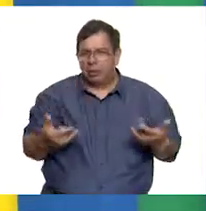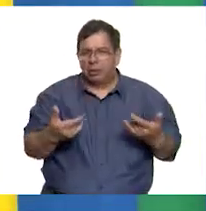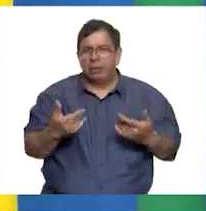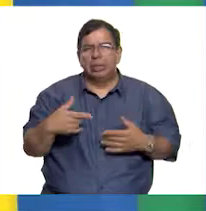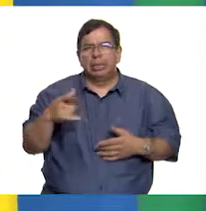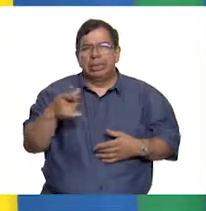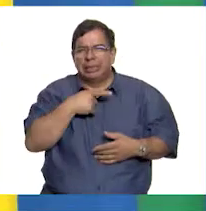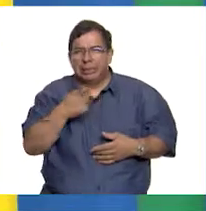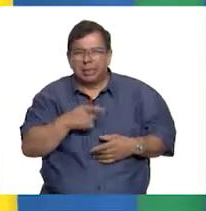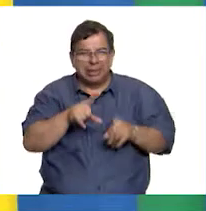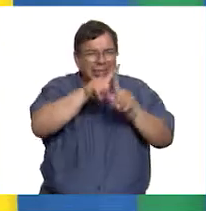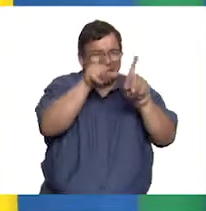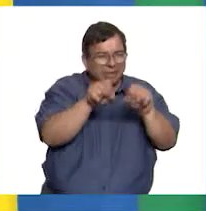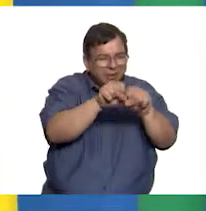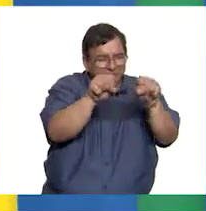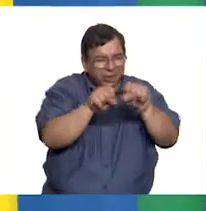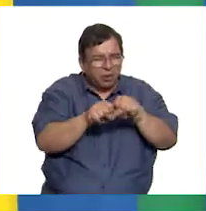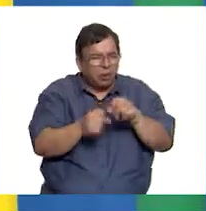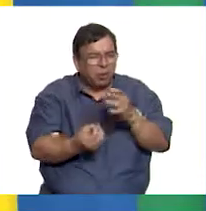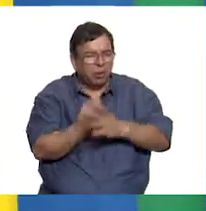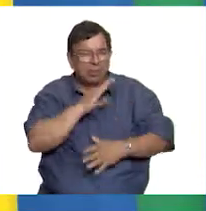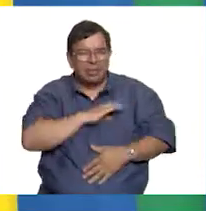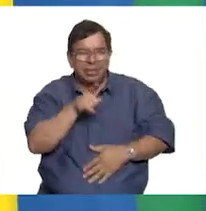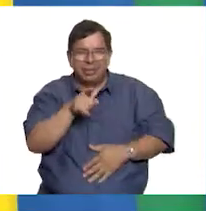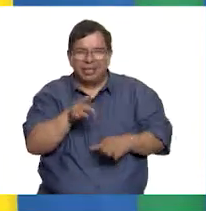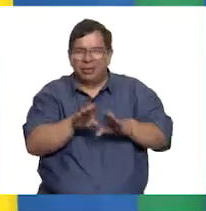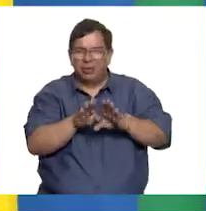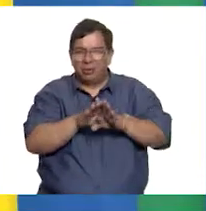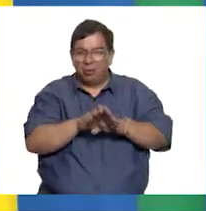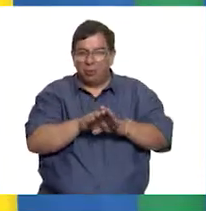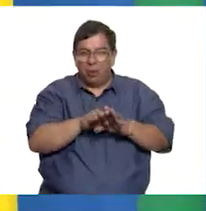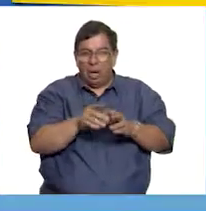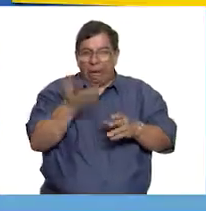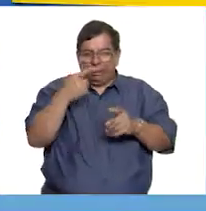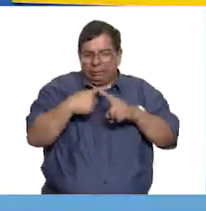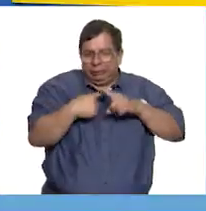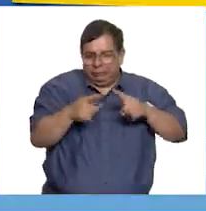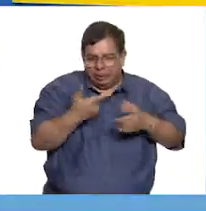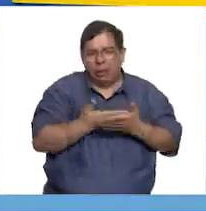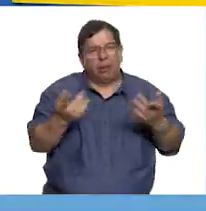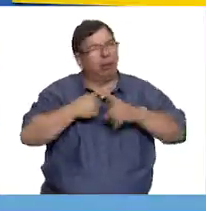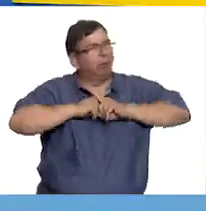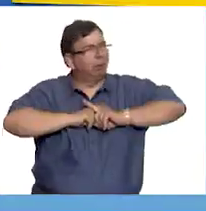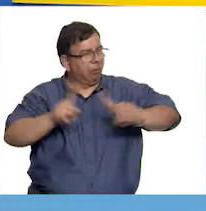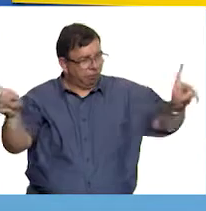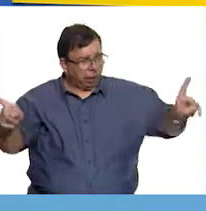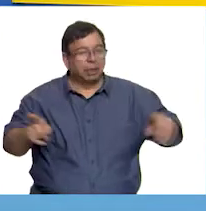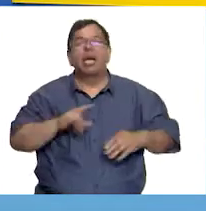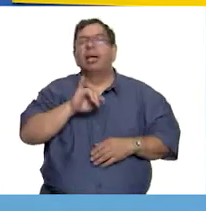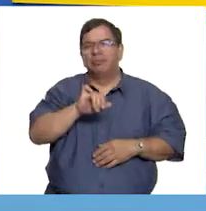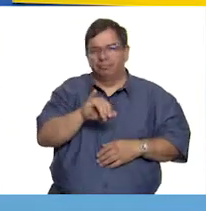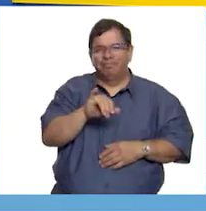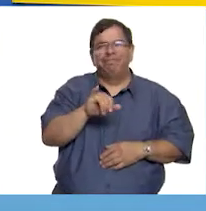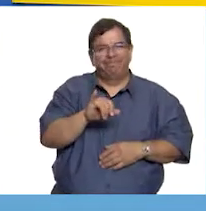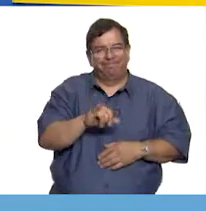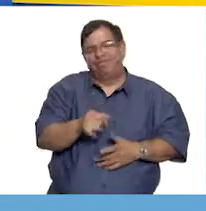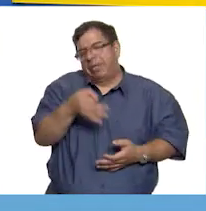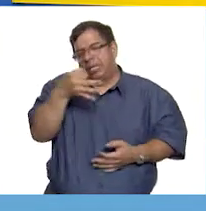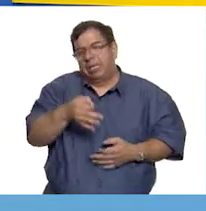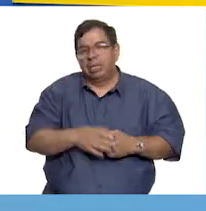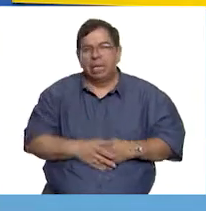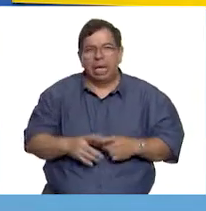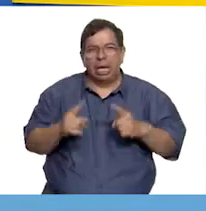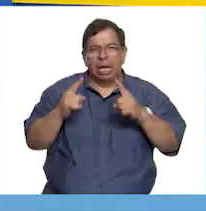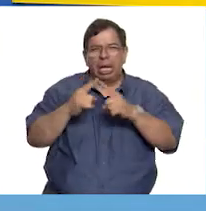nuevo hispana era, en varios aspectos, muy diferente a la nuestra. Y estaba en lo correcto. Como se darán cuenta, la